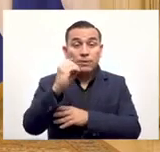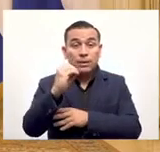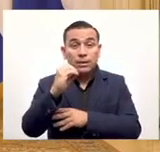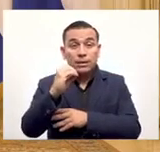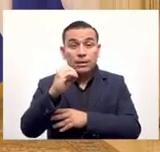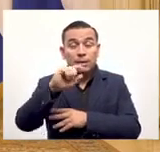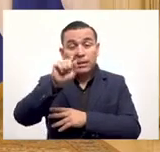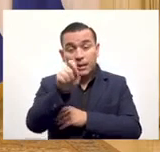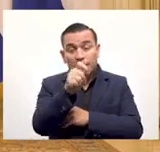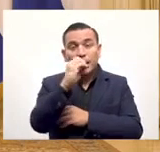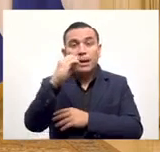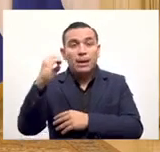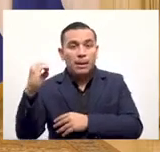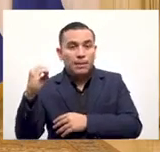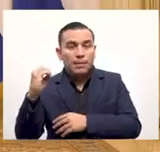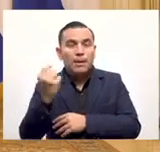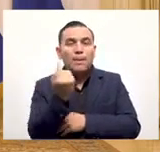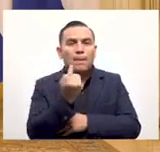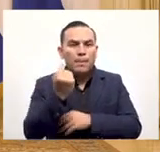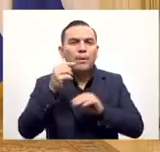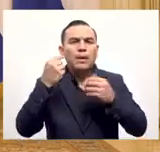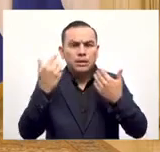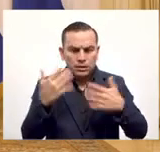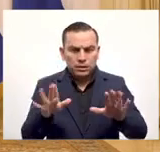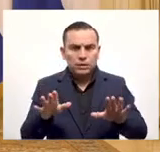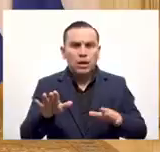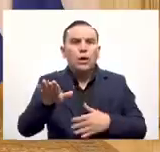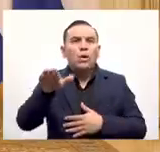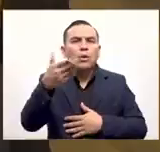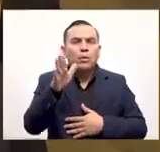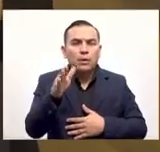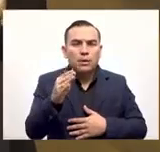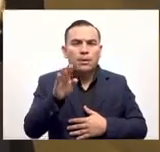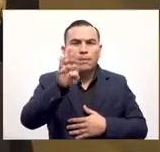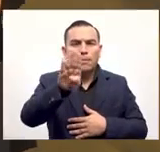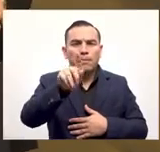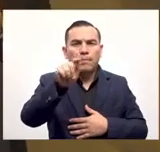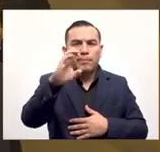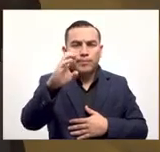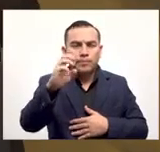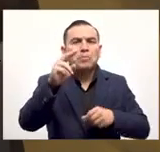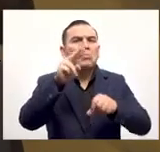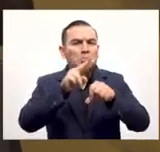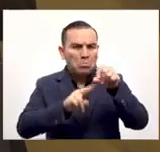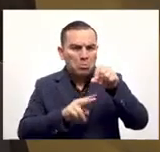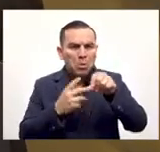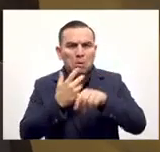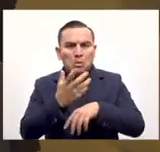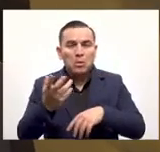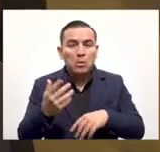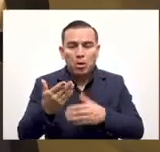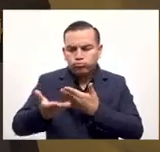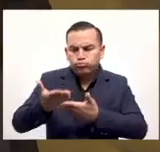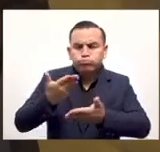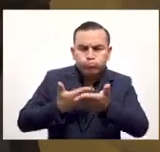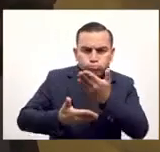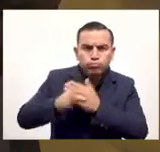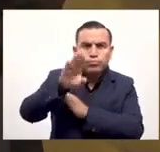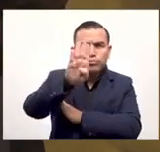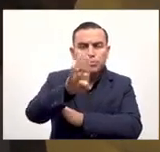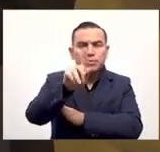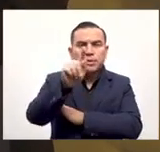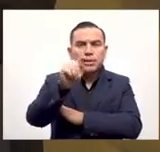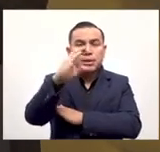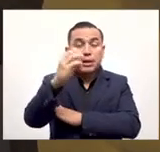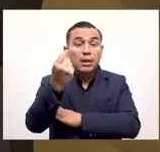50 mil personas que ya están utilizando Bitcoin aparte del Sonte. Hay mucha gente que utiliza Bitcoin y hace transacciones todos los días con